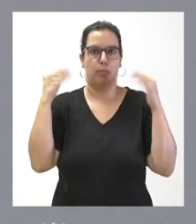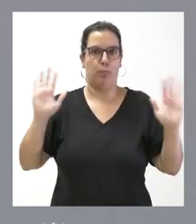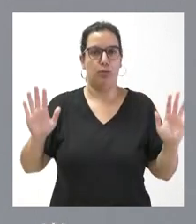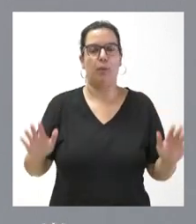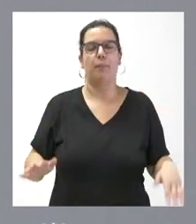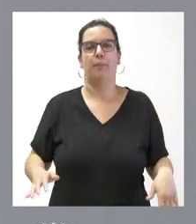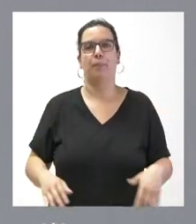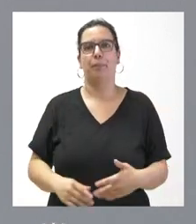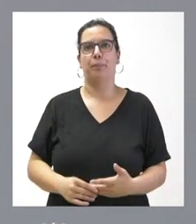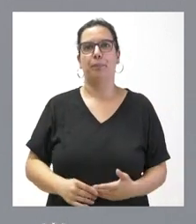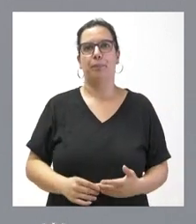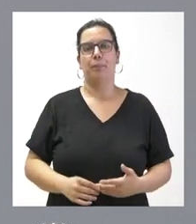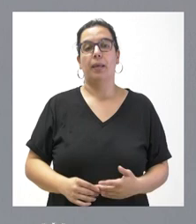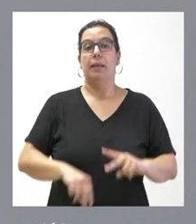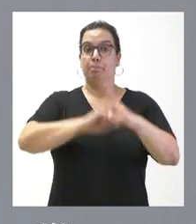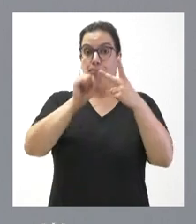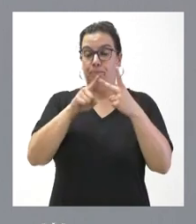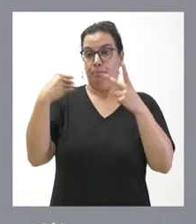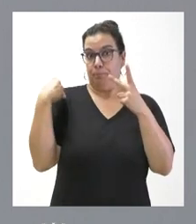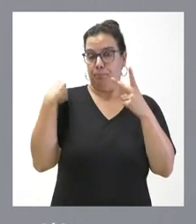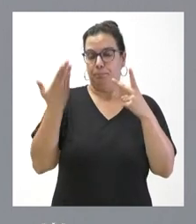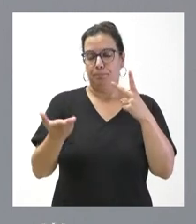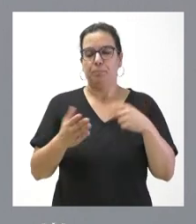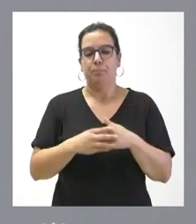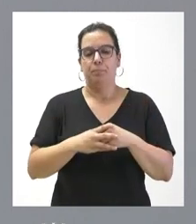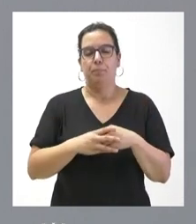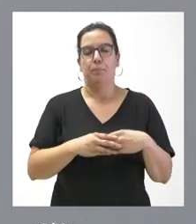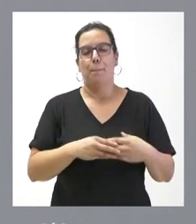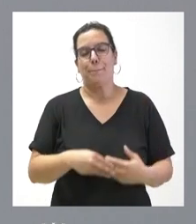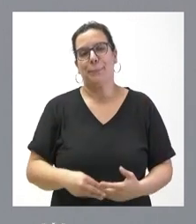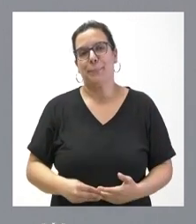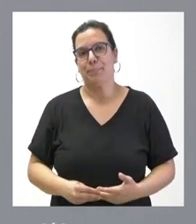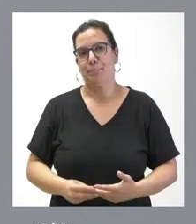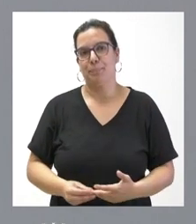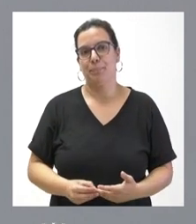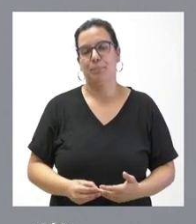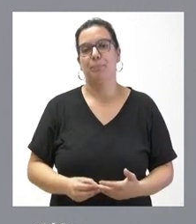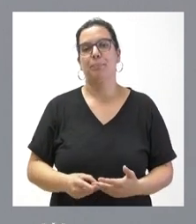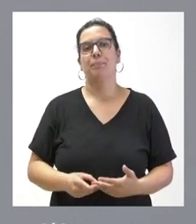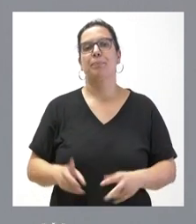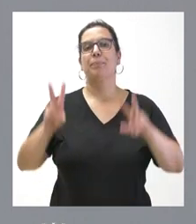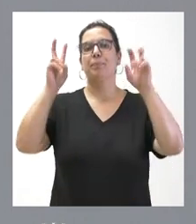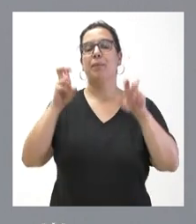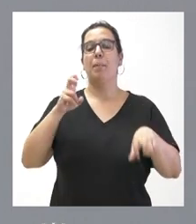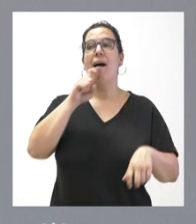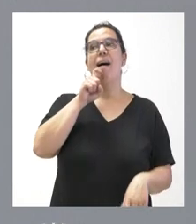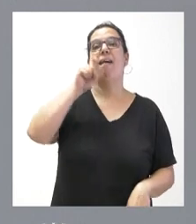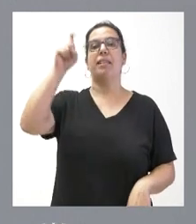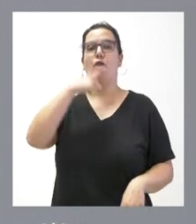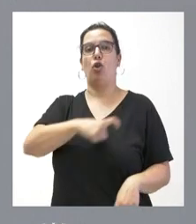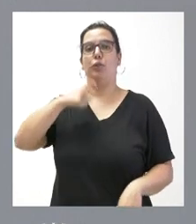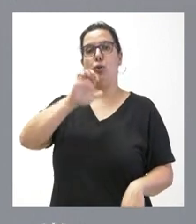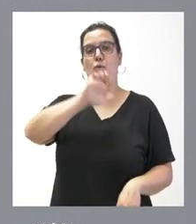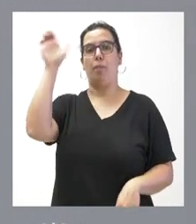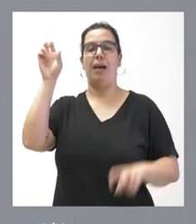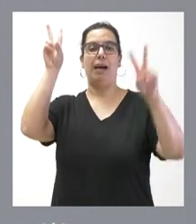sus municipios en el ámbito de sus competencias. Y la segunda cuestión que usted me plantea es la información a la Comisión Europea en relación con alguna